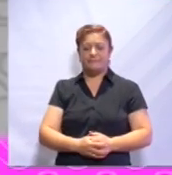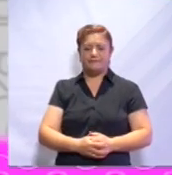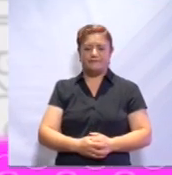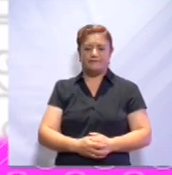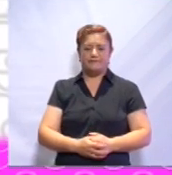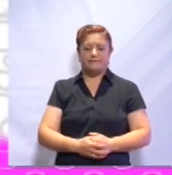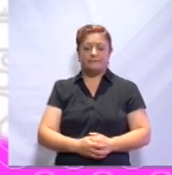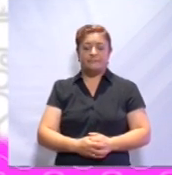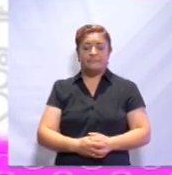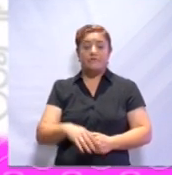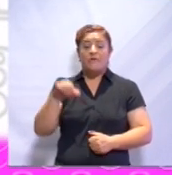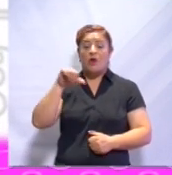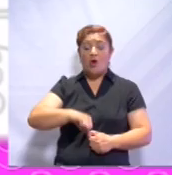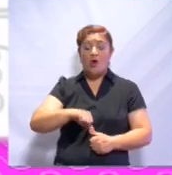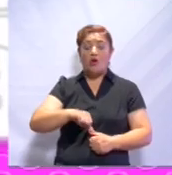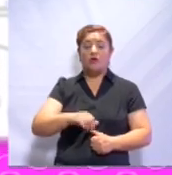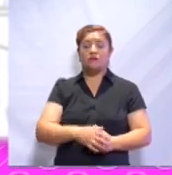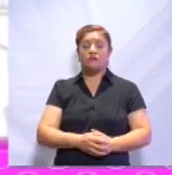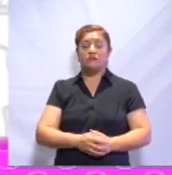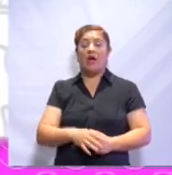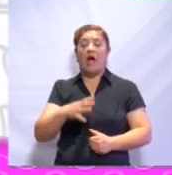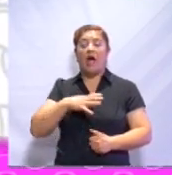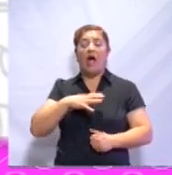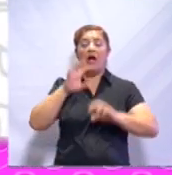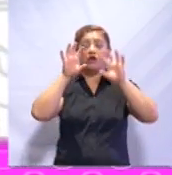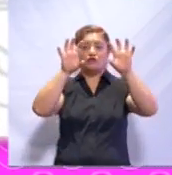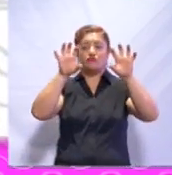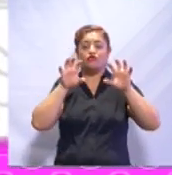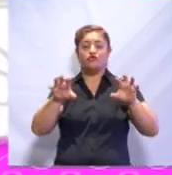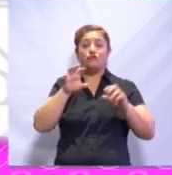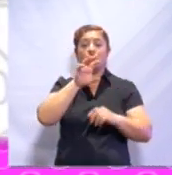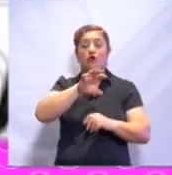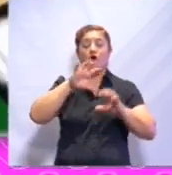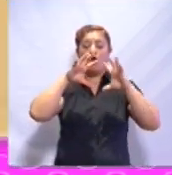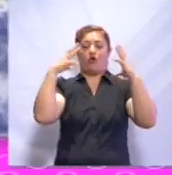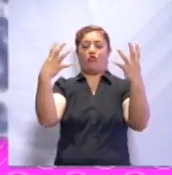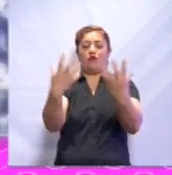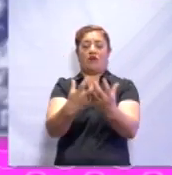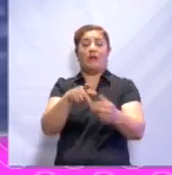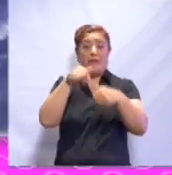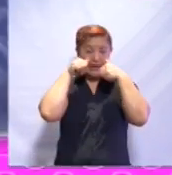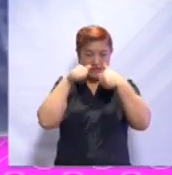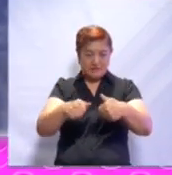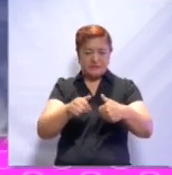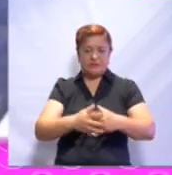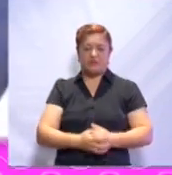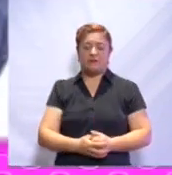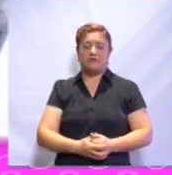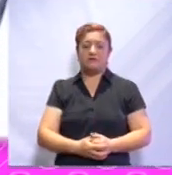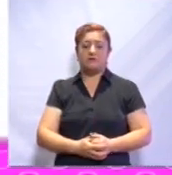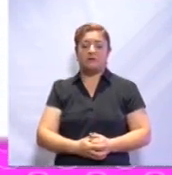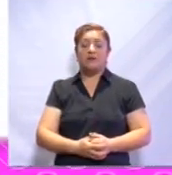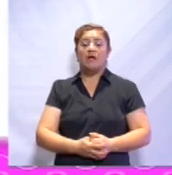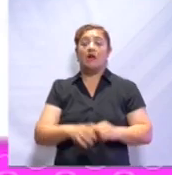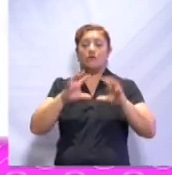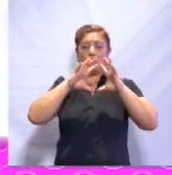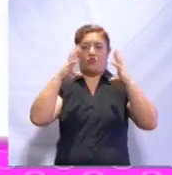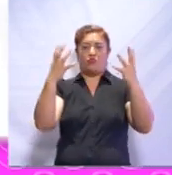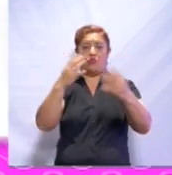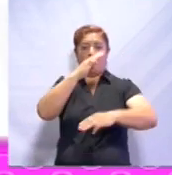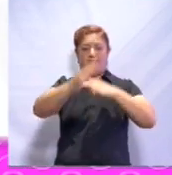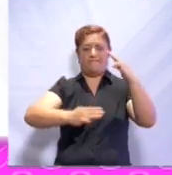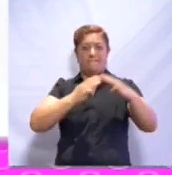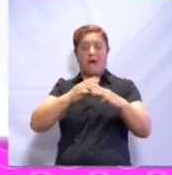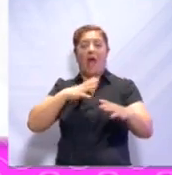Y el día de hoy veremos los continentes. Así que pon mucha atención. Nuestro planeta está